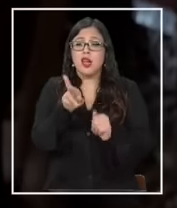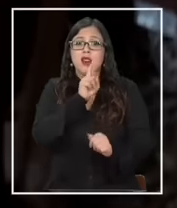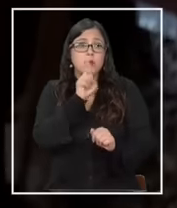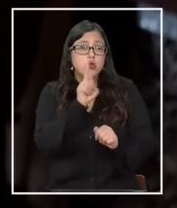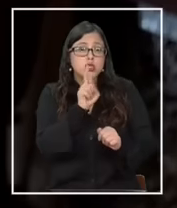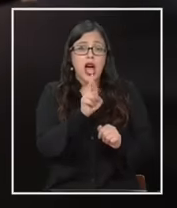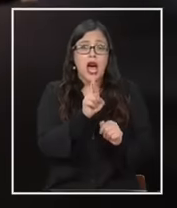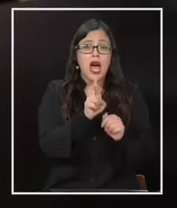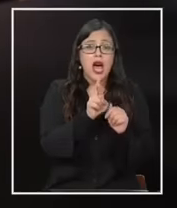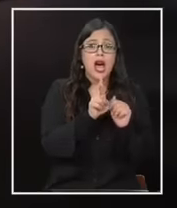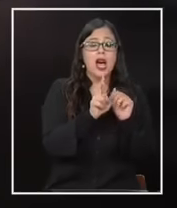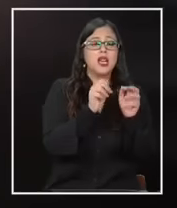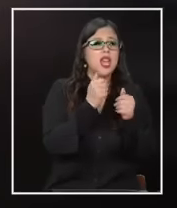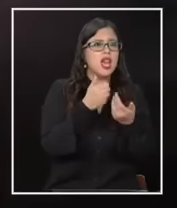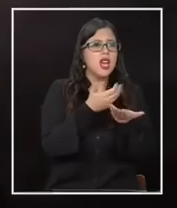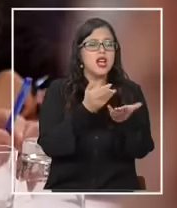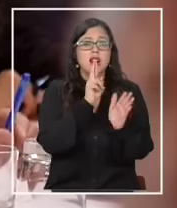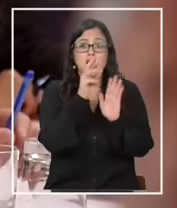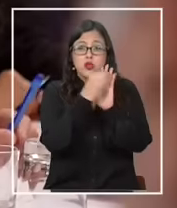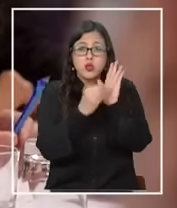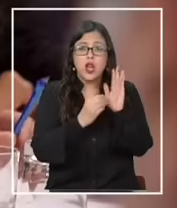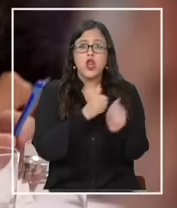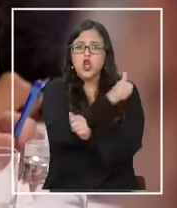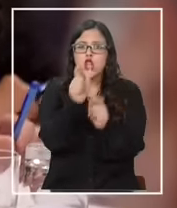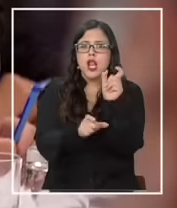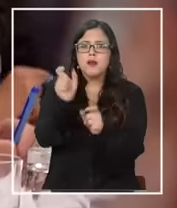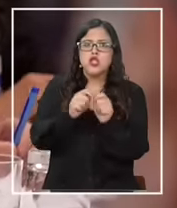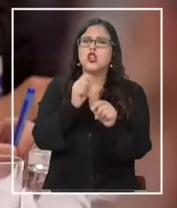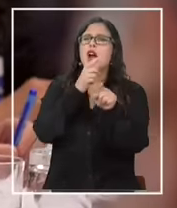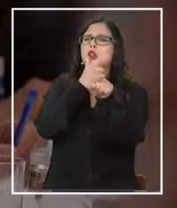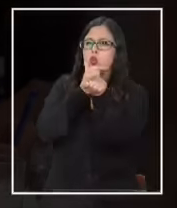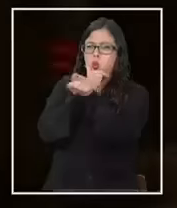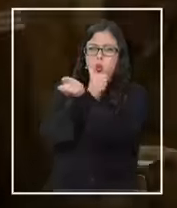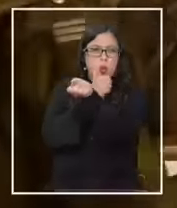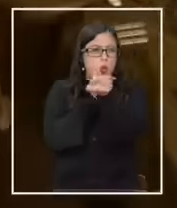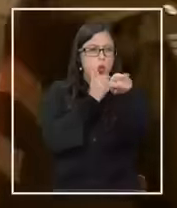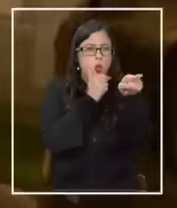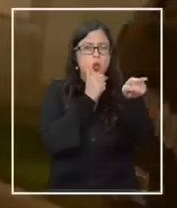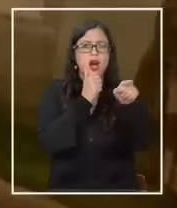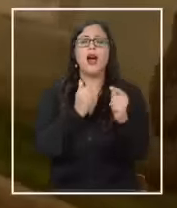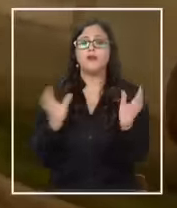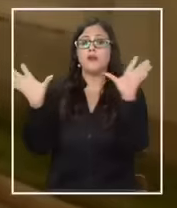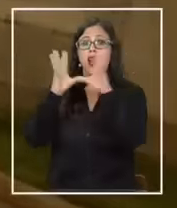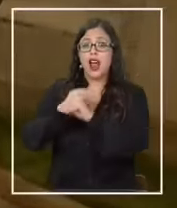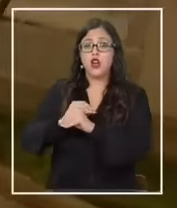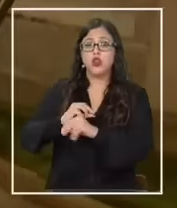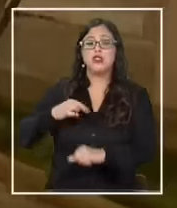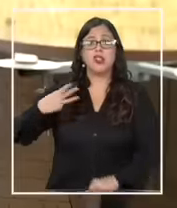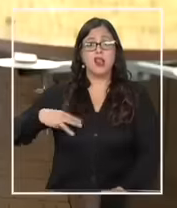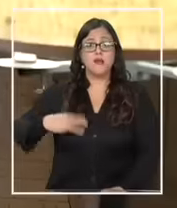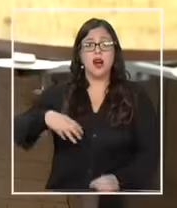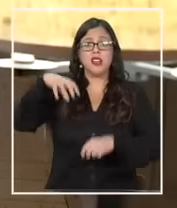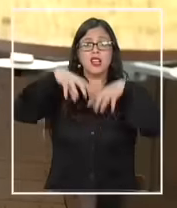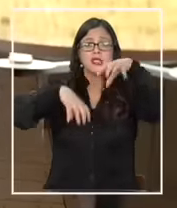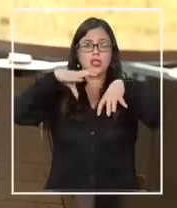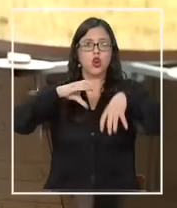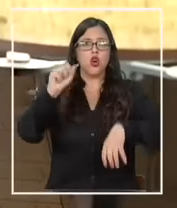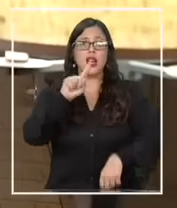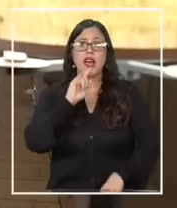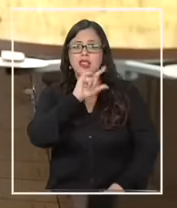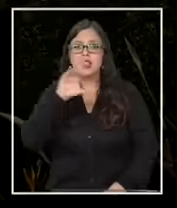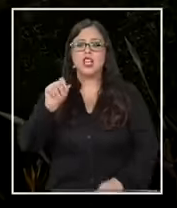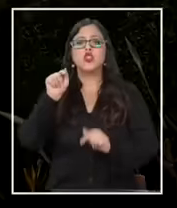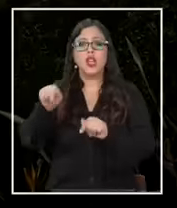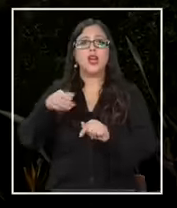todos sospechosos de filtrar un audio del presidente de la República. Todo ocurrió la noche de este martes en Cerro Castillo en una reunión que